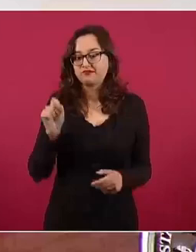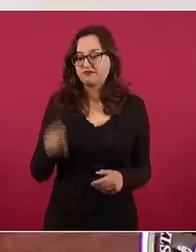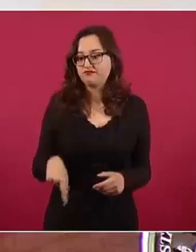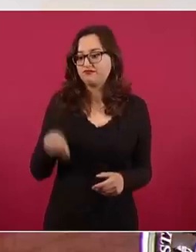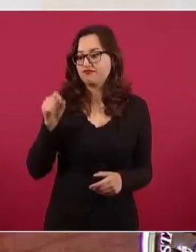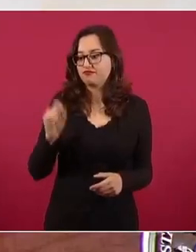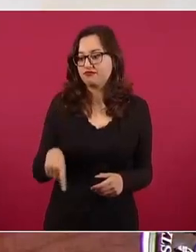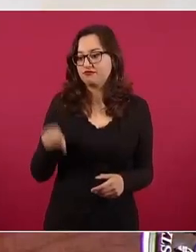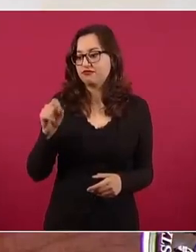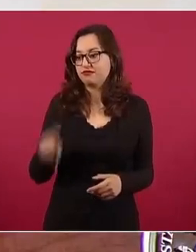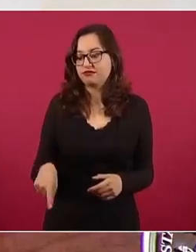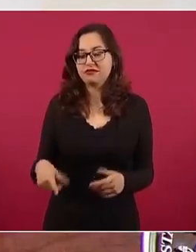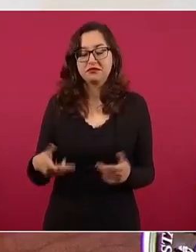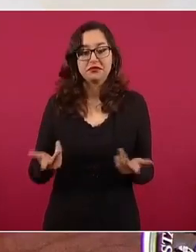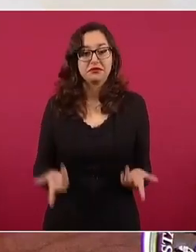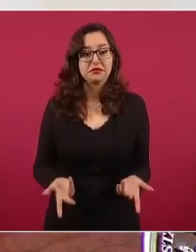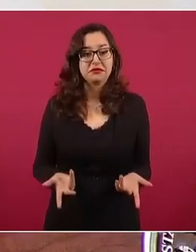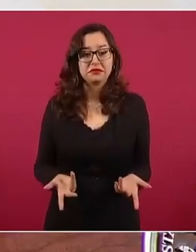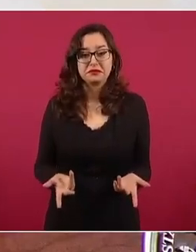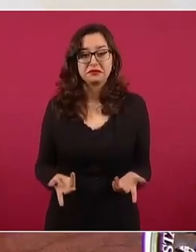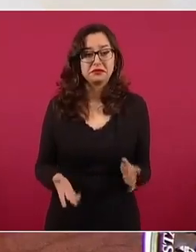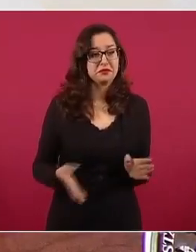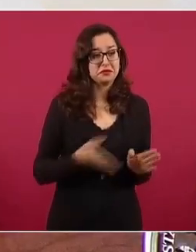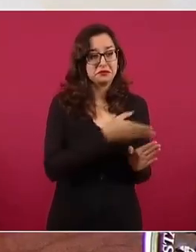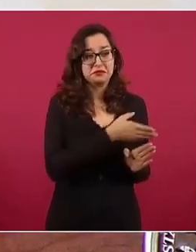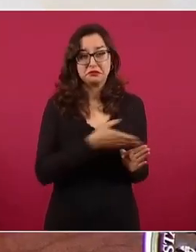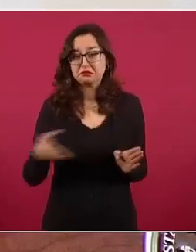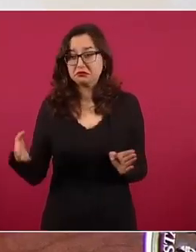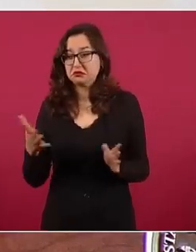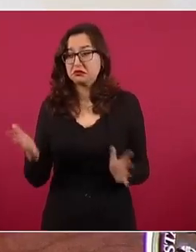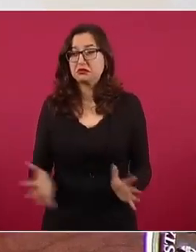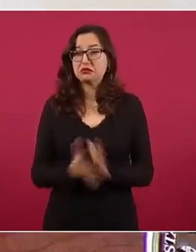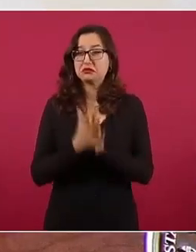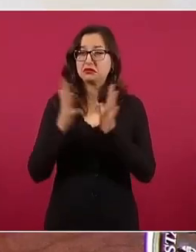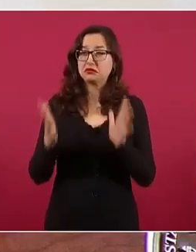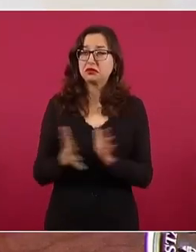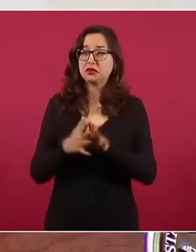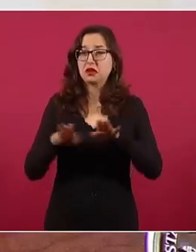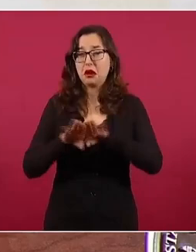Entonces, ¿cuándo empieza esto a cambiar? En el 88.